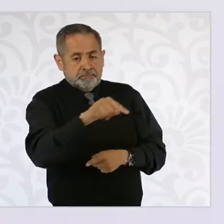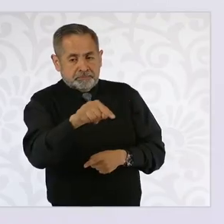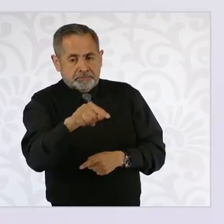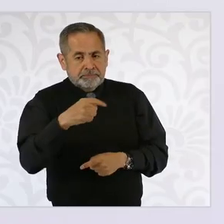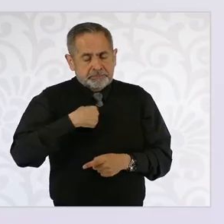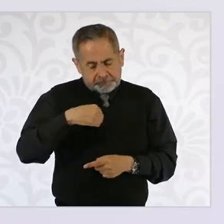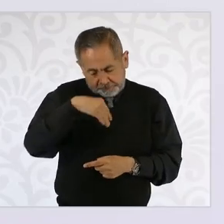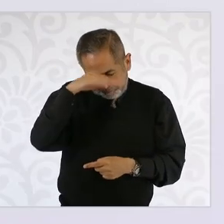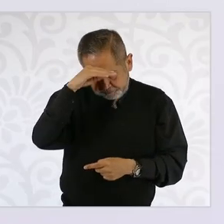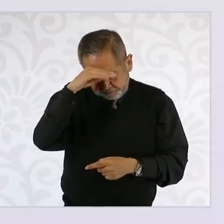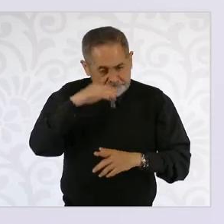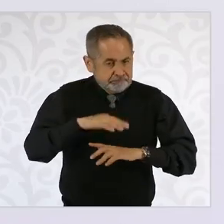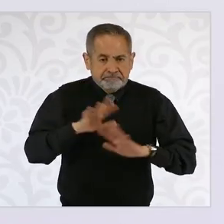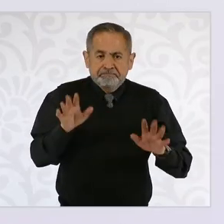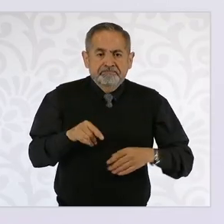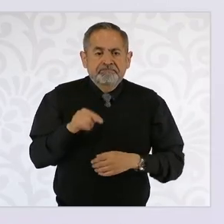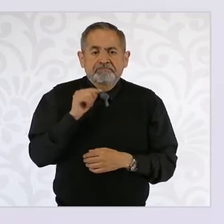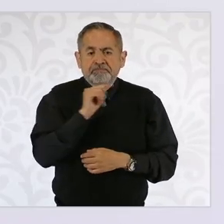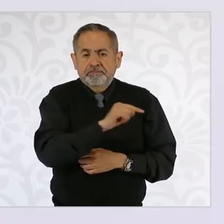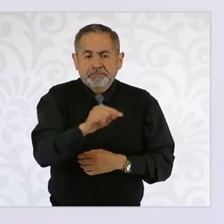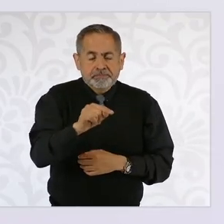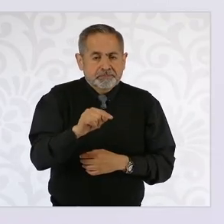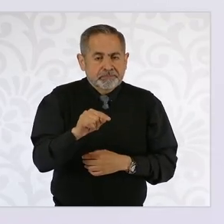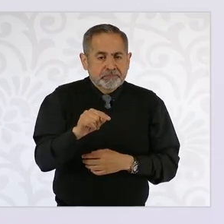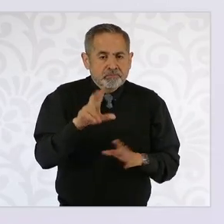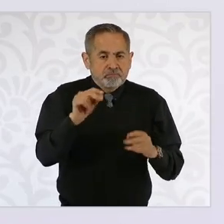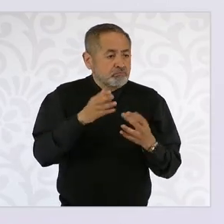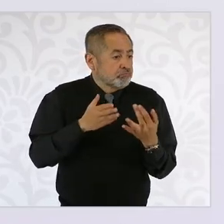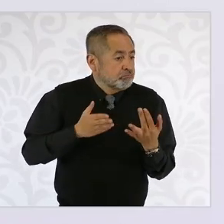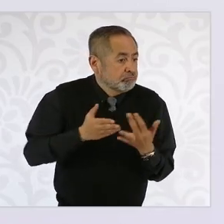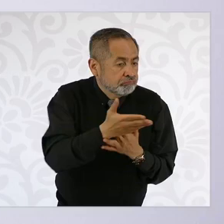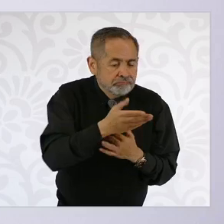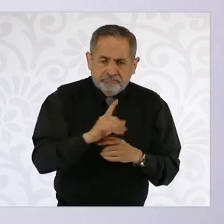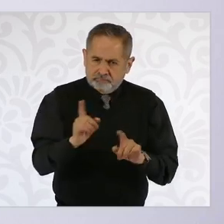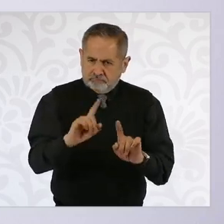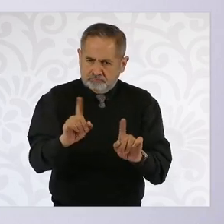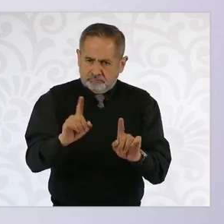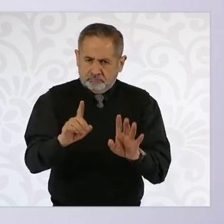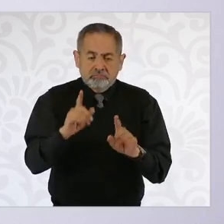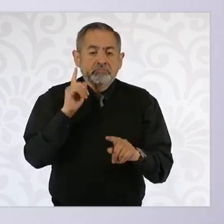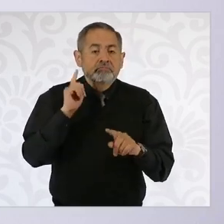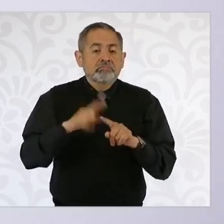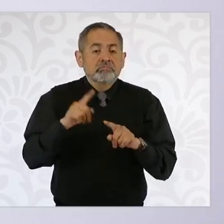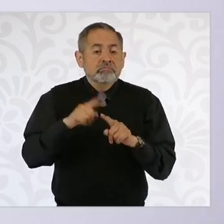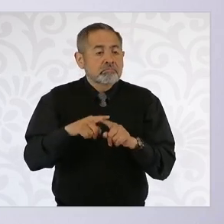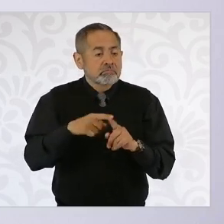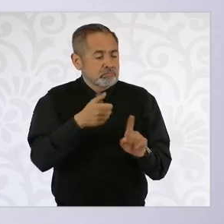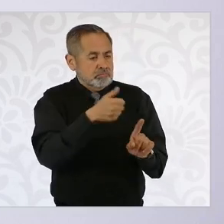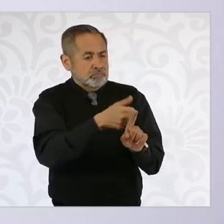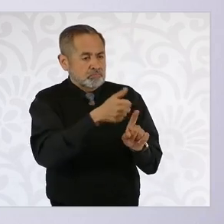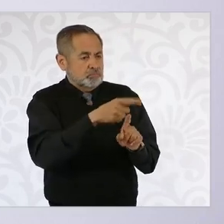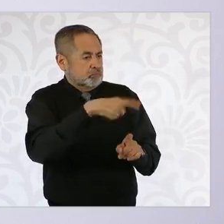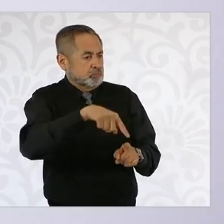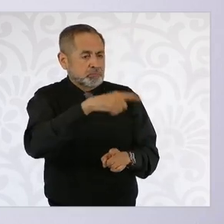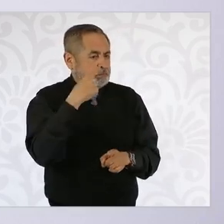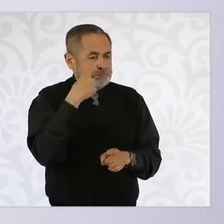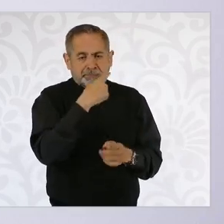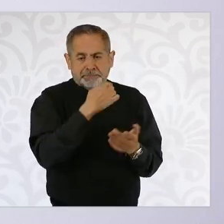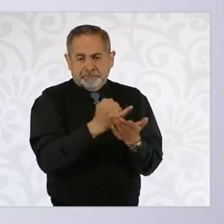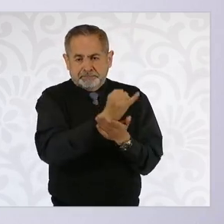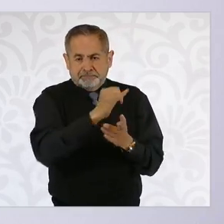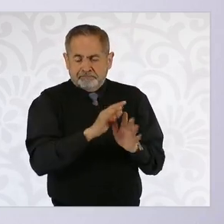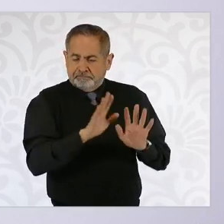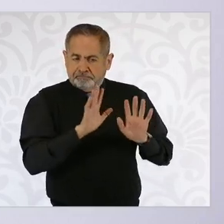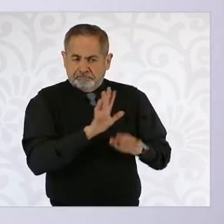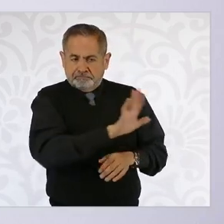pienso yo que, y no es intromisión porque es un asunto de la autonomía y ellos lo tienen que decidir,